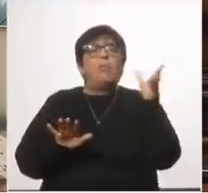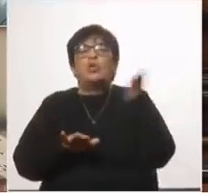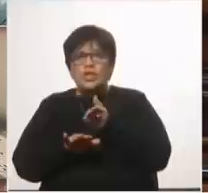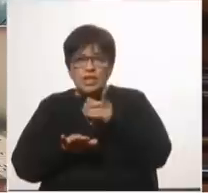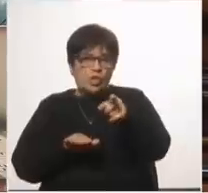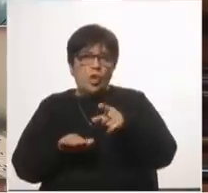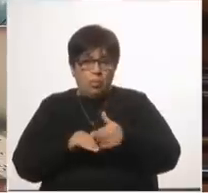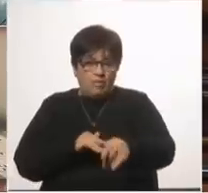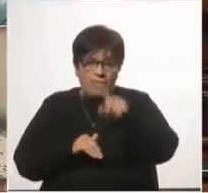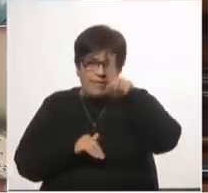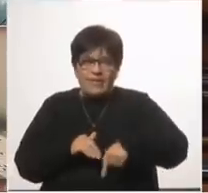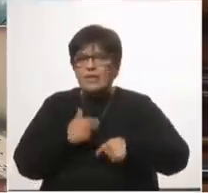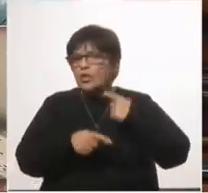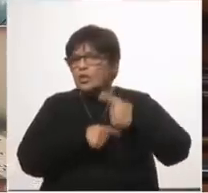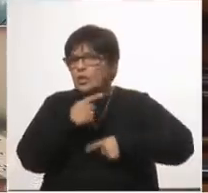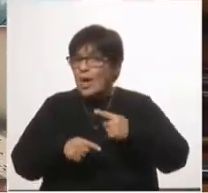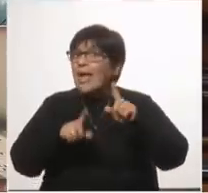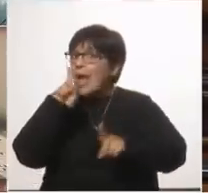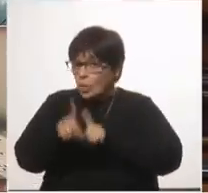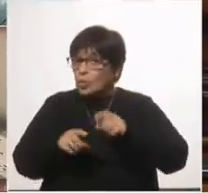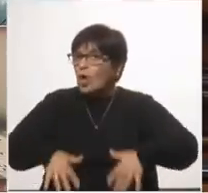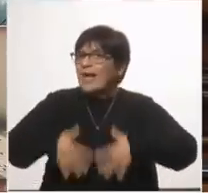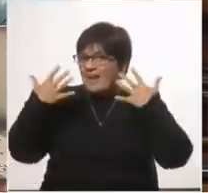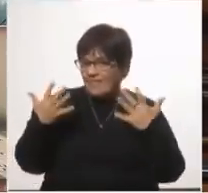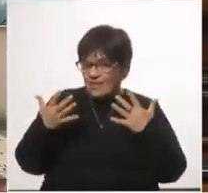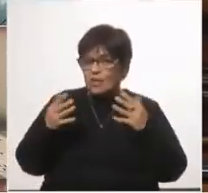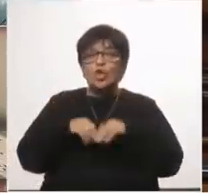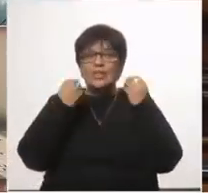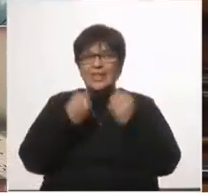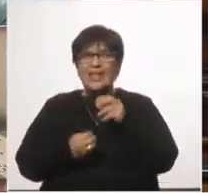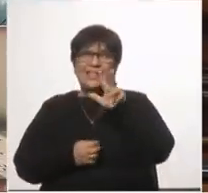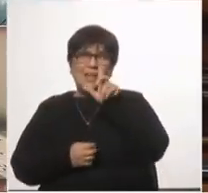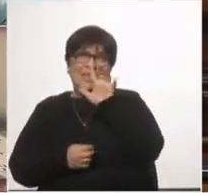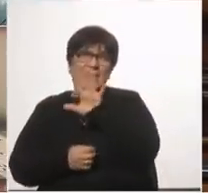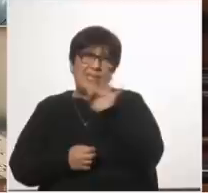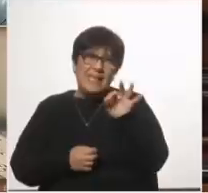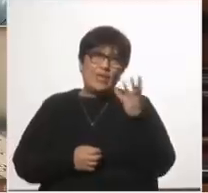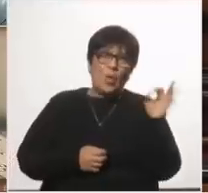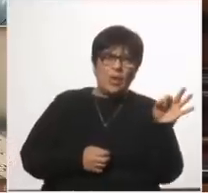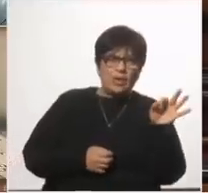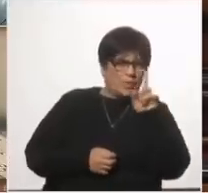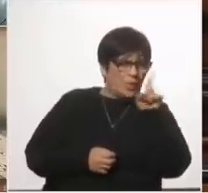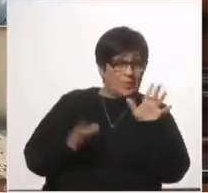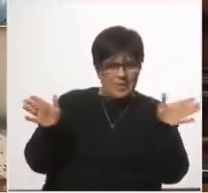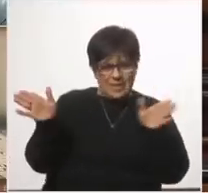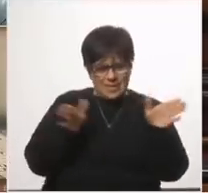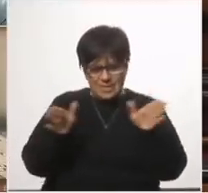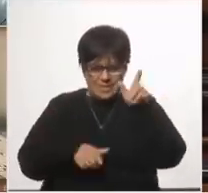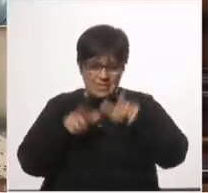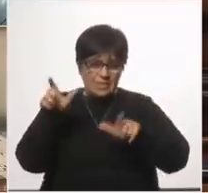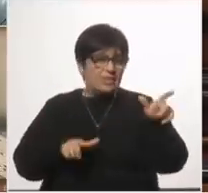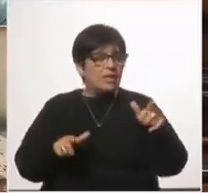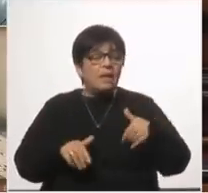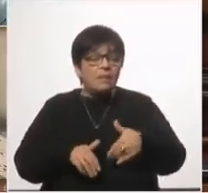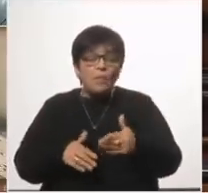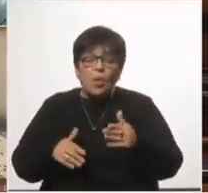sea el 1% con secuelas graves 3.500 a 4.000 personas entonces preguntamos ¿qué estudios se han realizado sobre las secuelas de